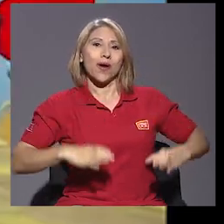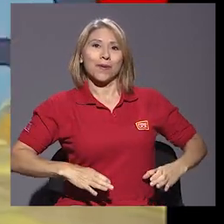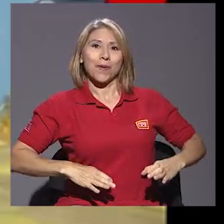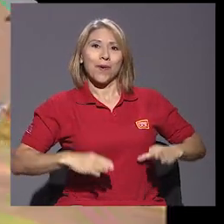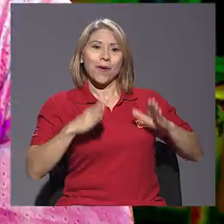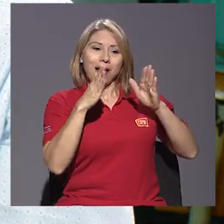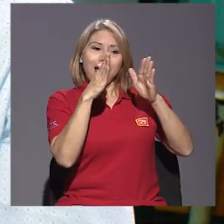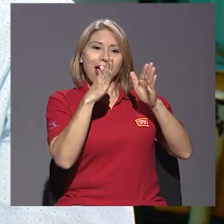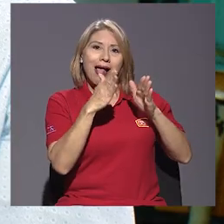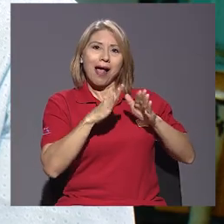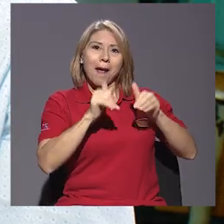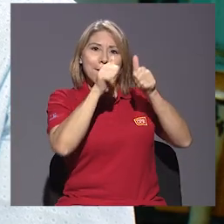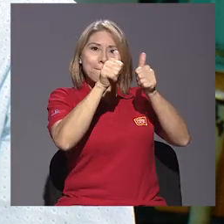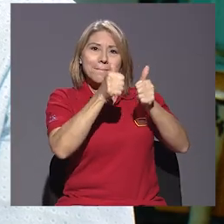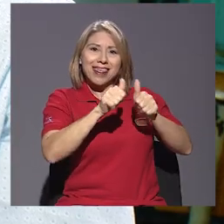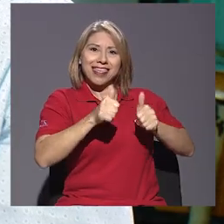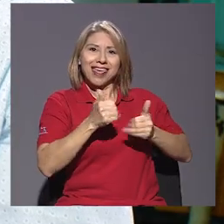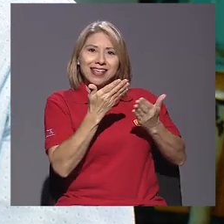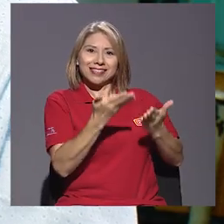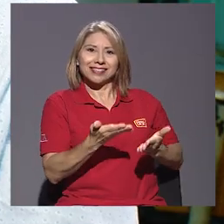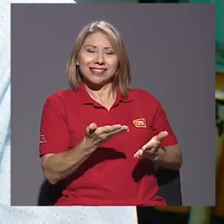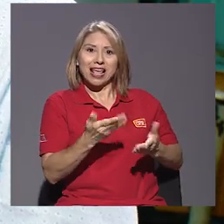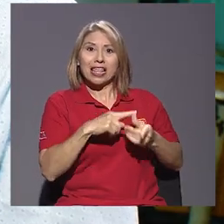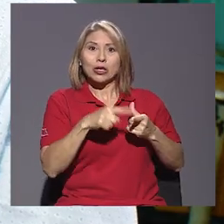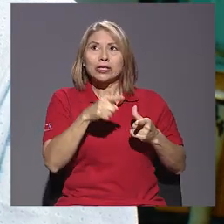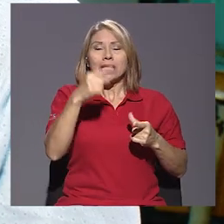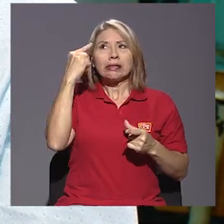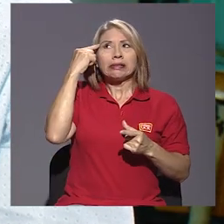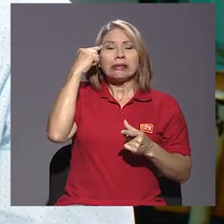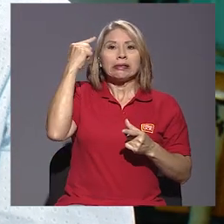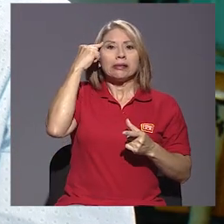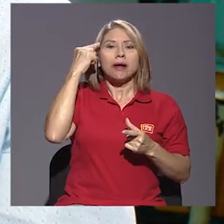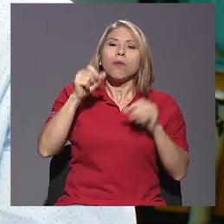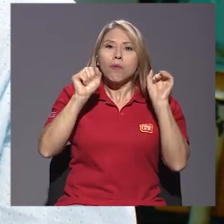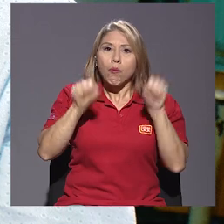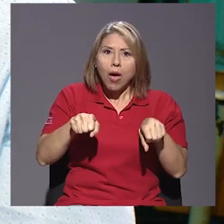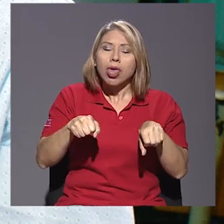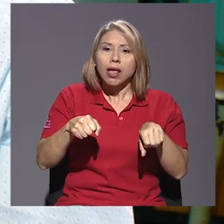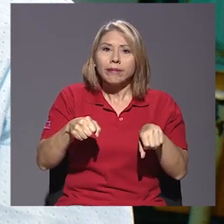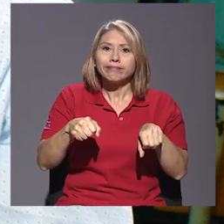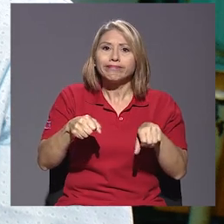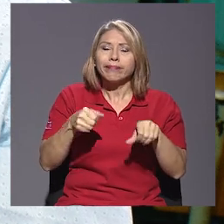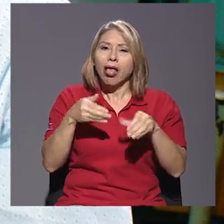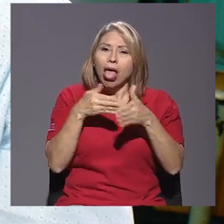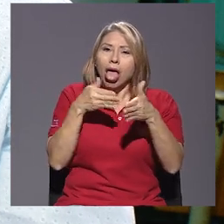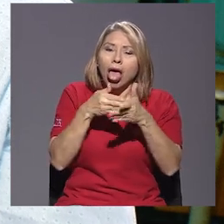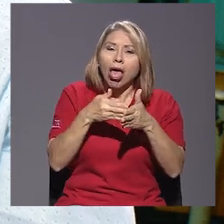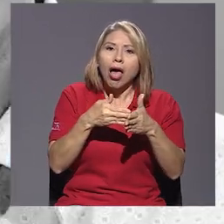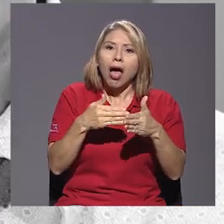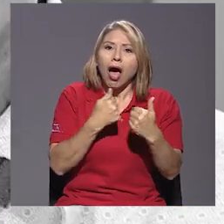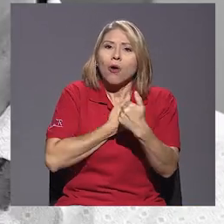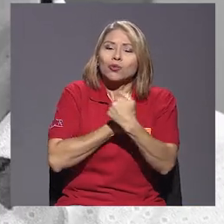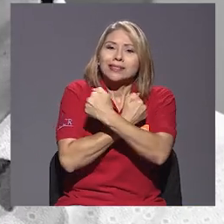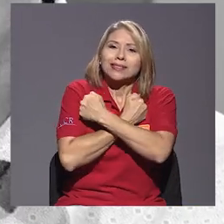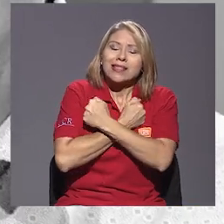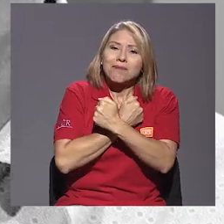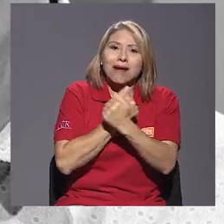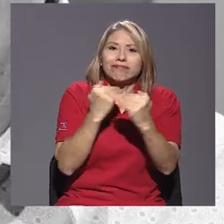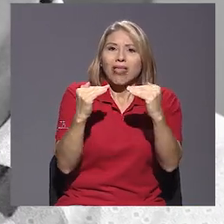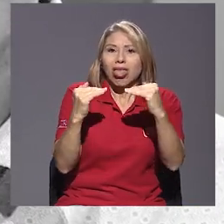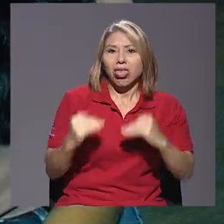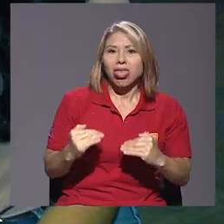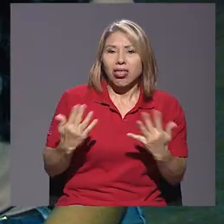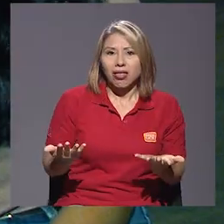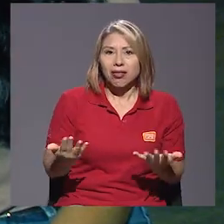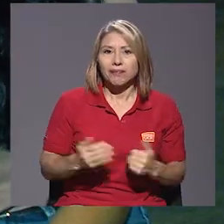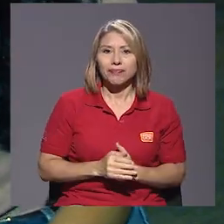tenemos que tomar en cuenta que eso, en algún momento, puede llegar a dañar los niveles de autoestima de alguna de las